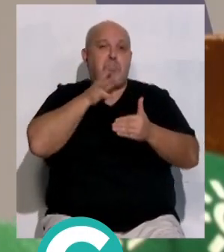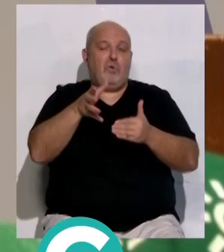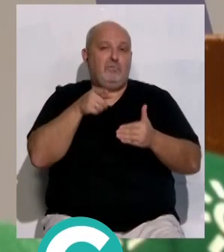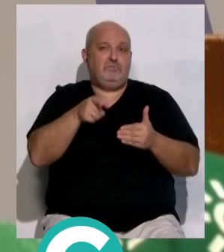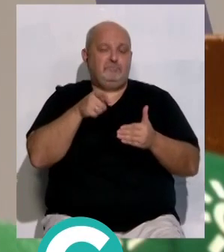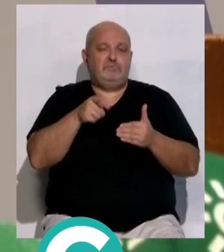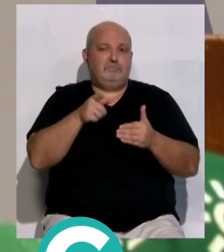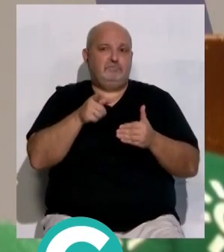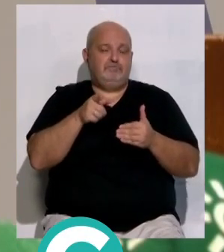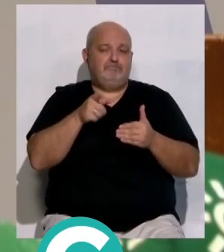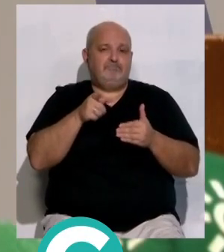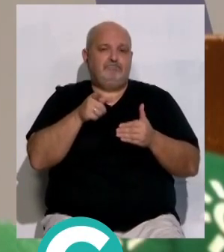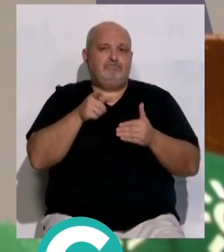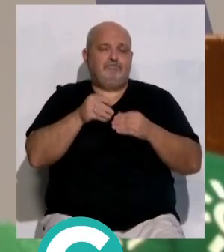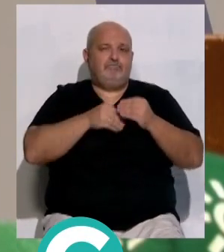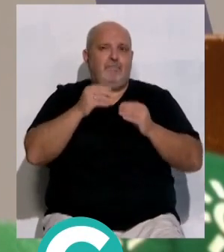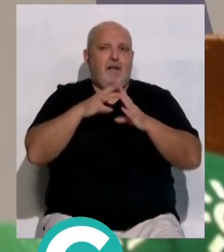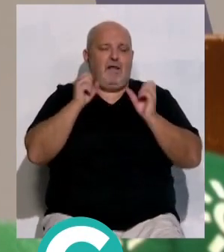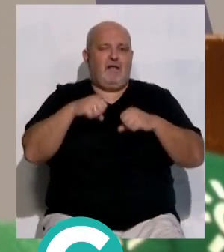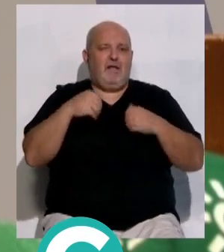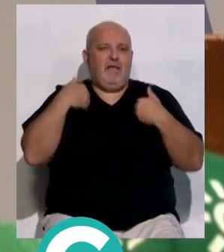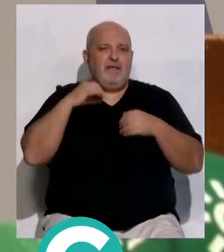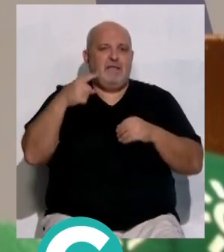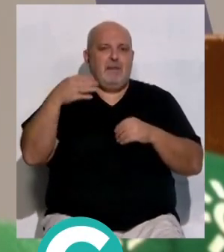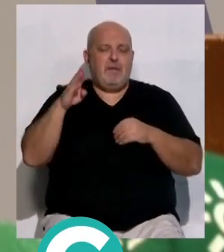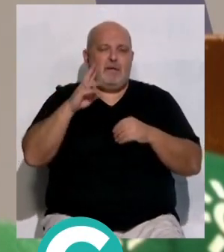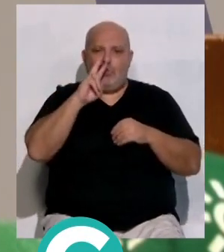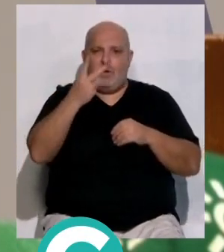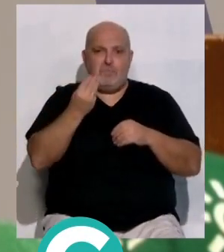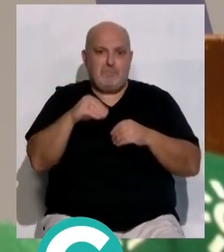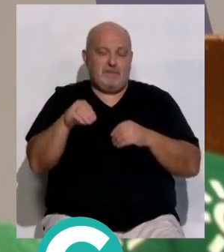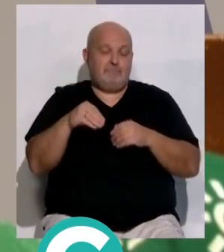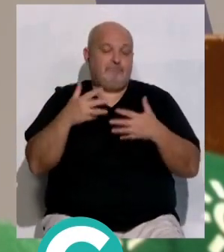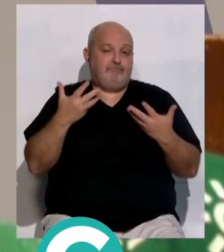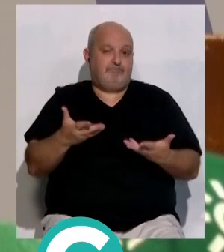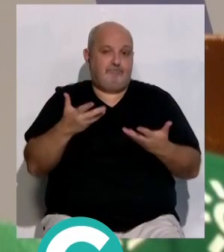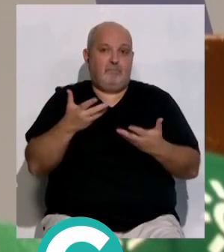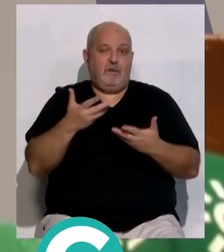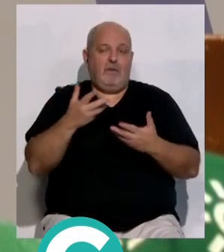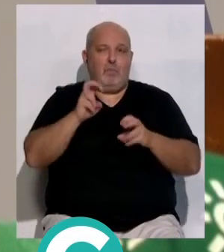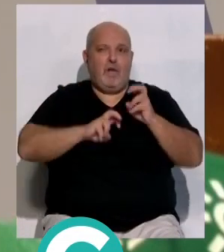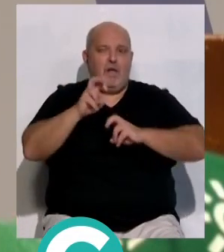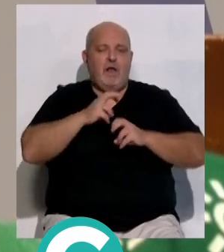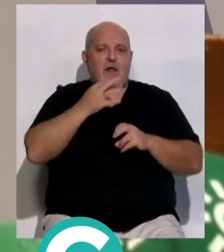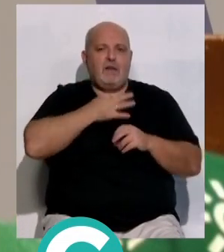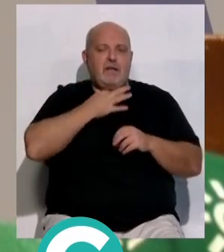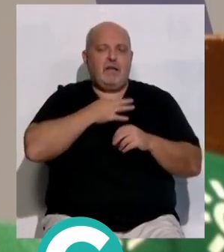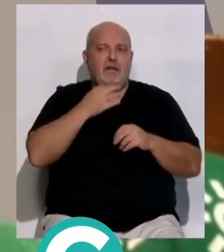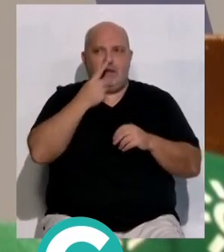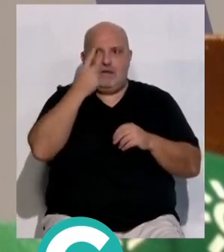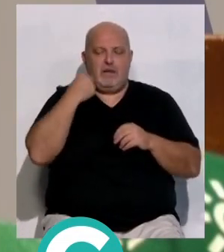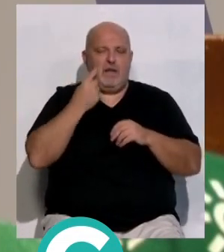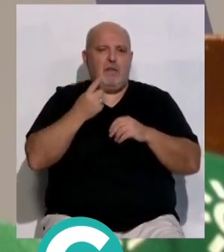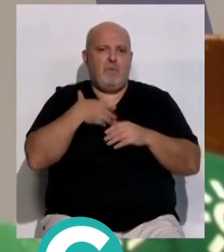momento donde se acordó con la SELGP dos años más. Por tanto, había que garantizar que el año pasado